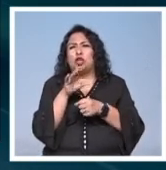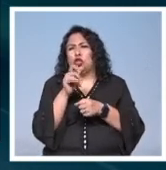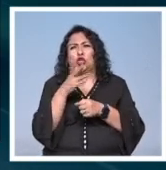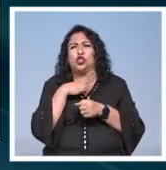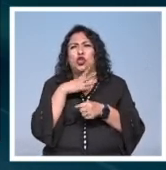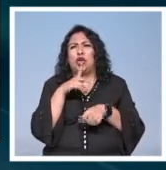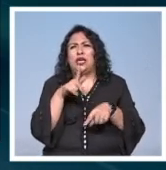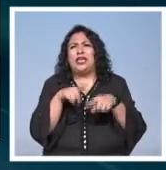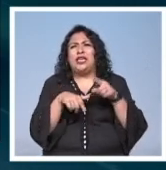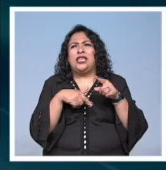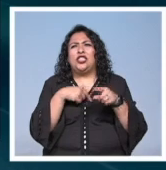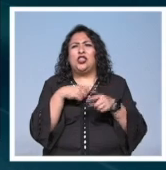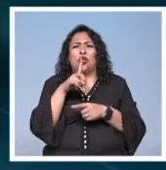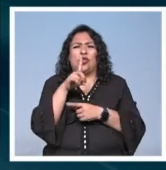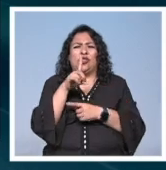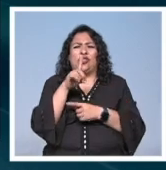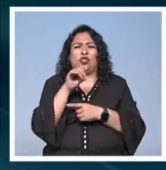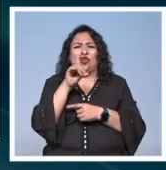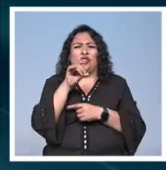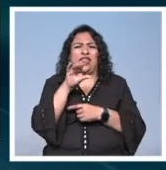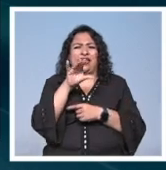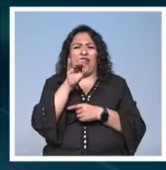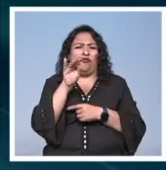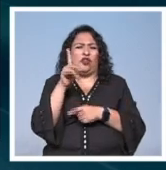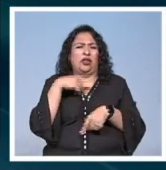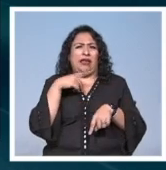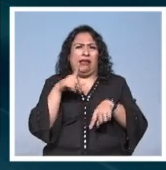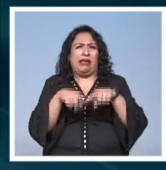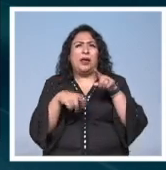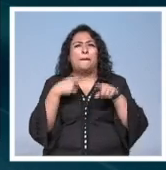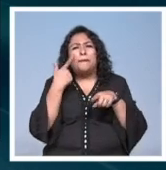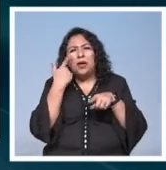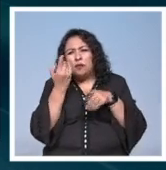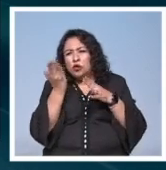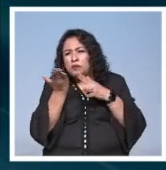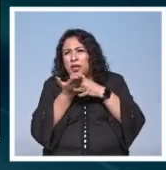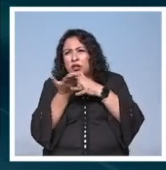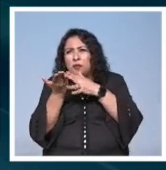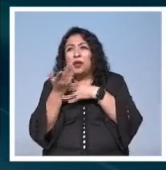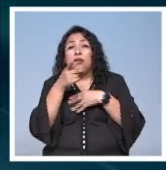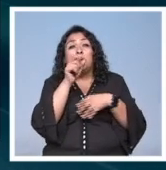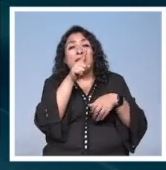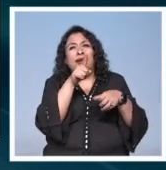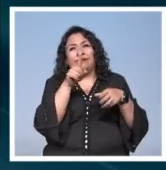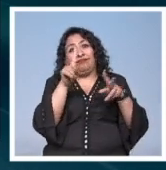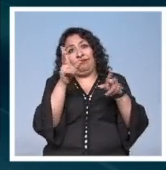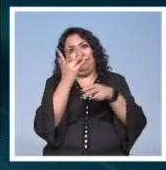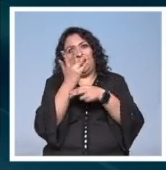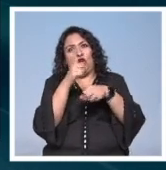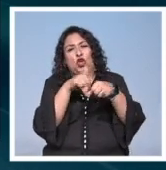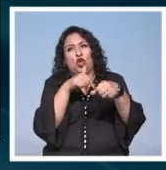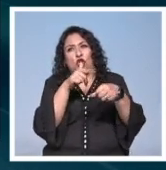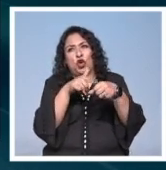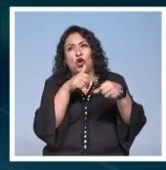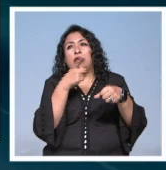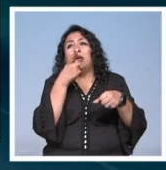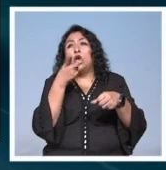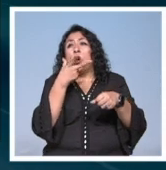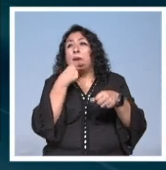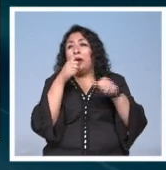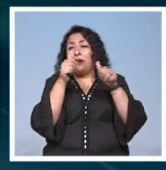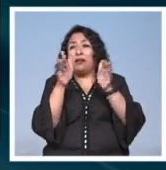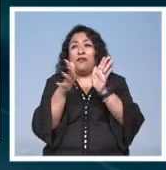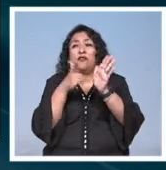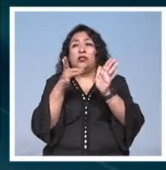dodecafonismo y vamos a explorar qué hay en medio hablabas de colores él es también un artista que fue